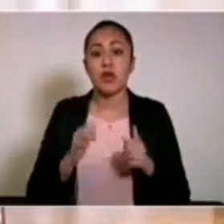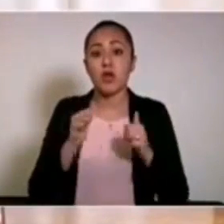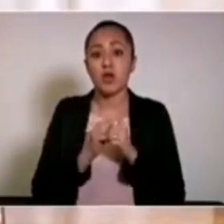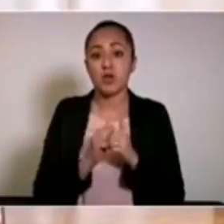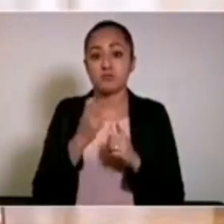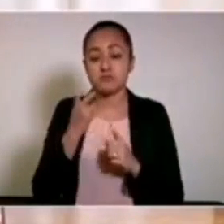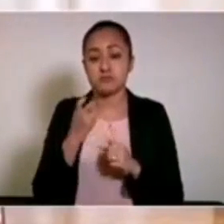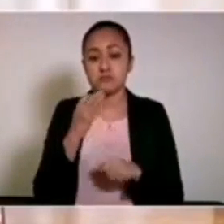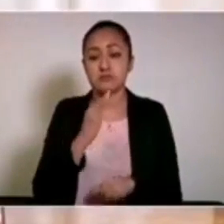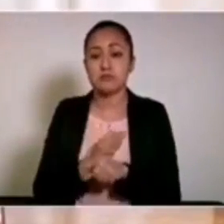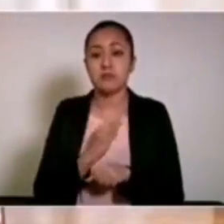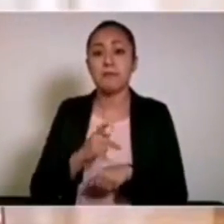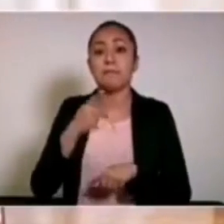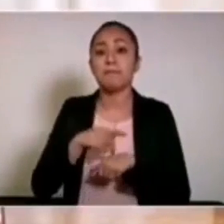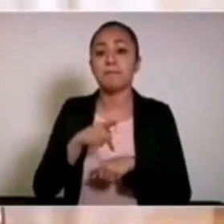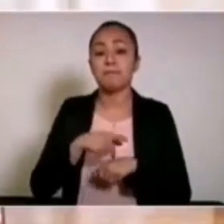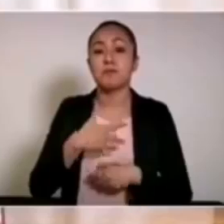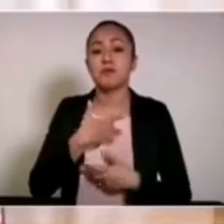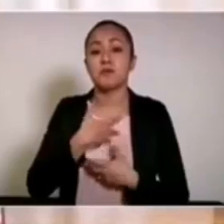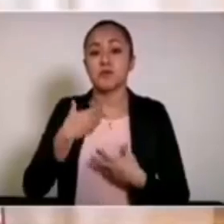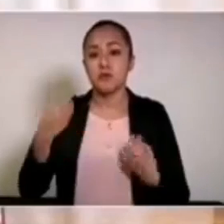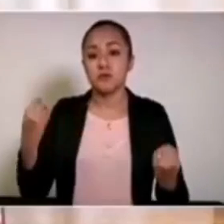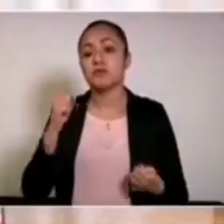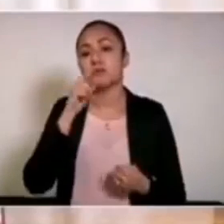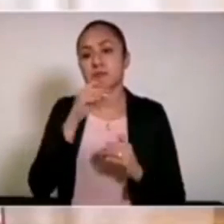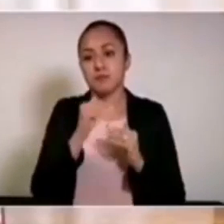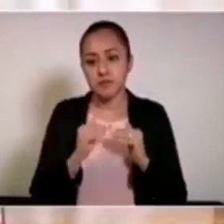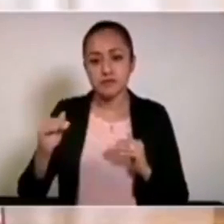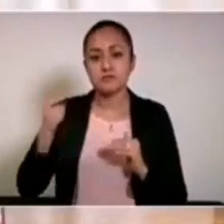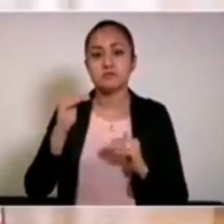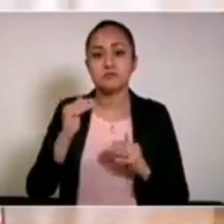esto el riesgo de contagio también aumenta.